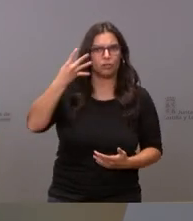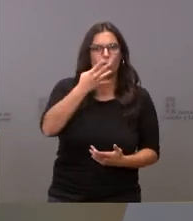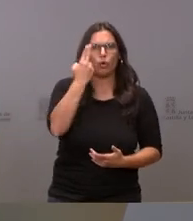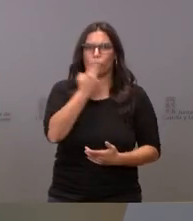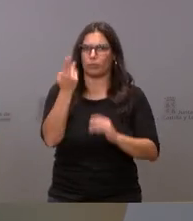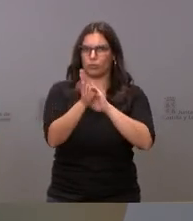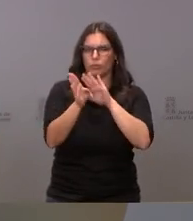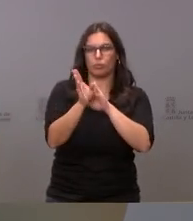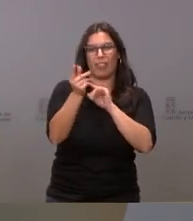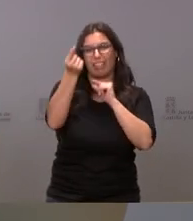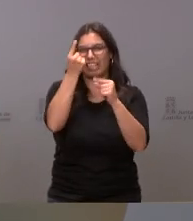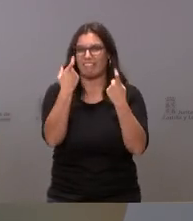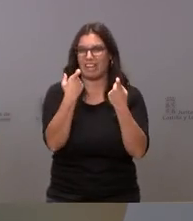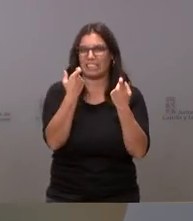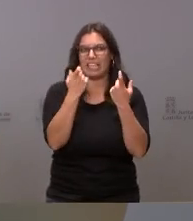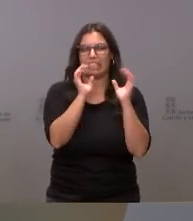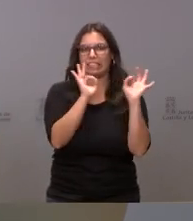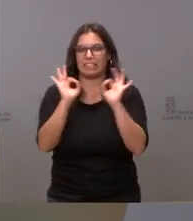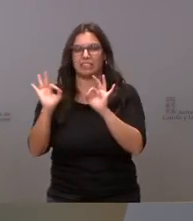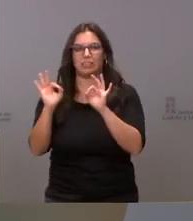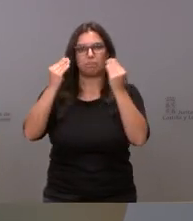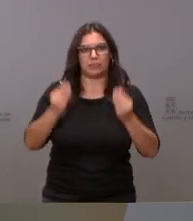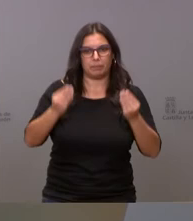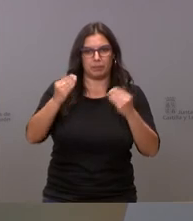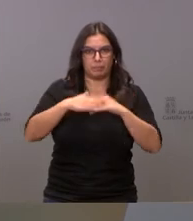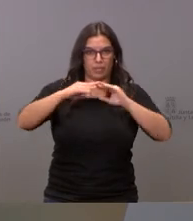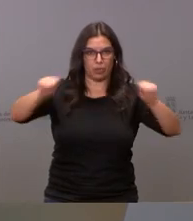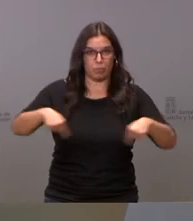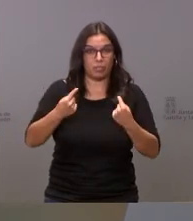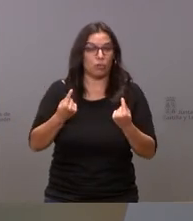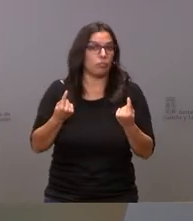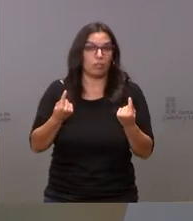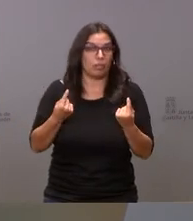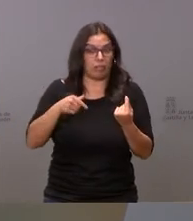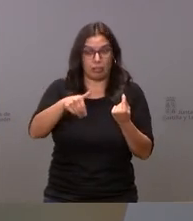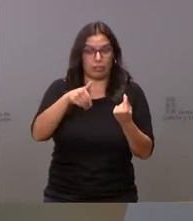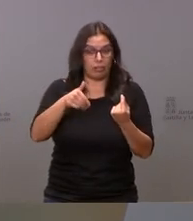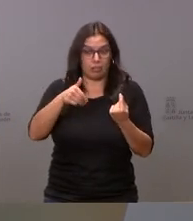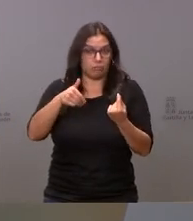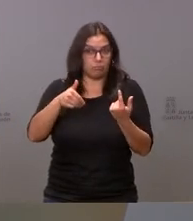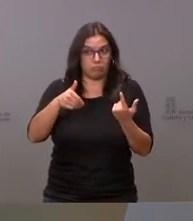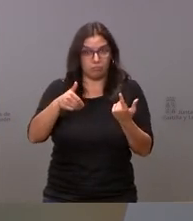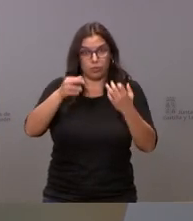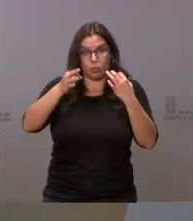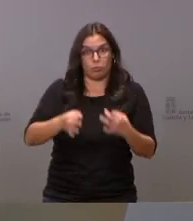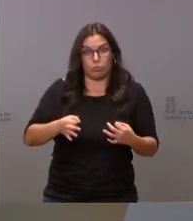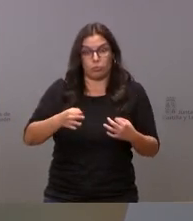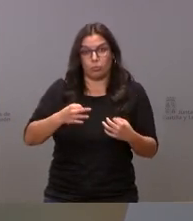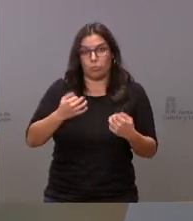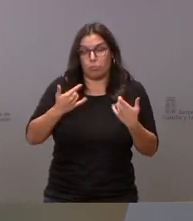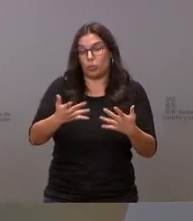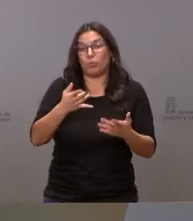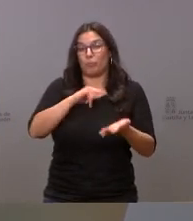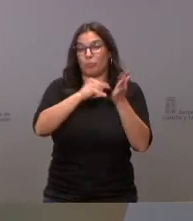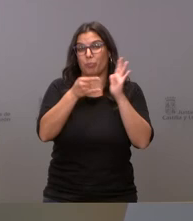están ultimando los aspectos del convenio y pues será una realidad en cuanto sea posible estamos hablando de un